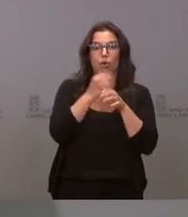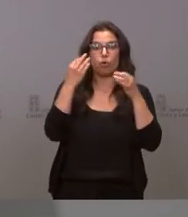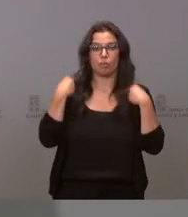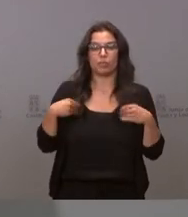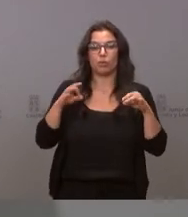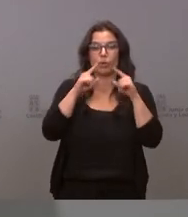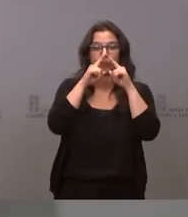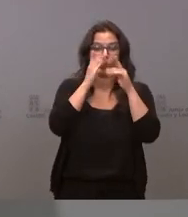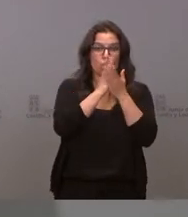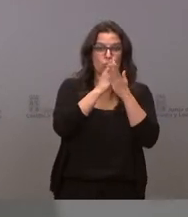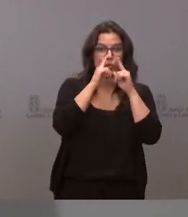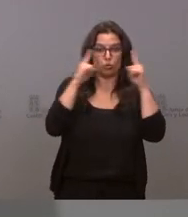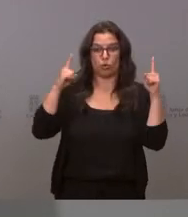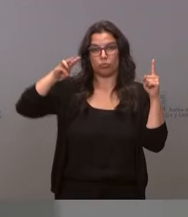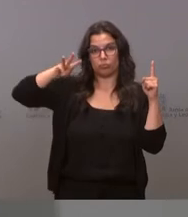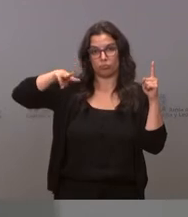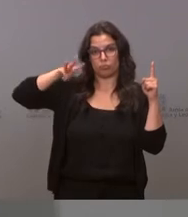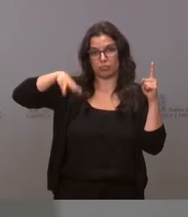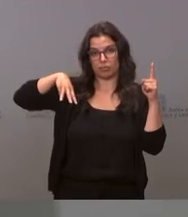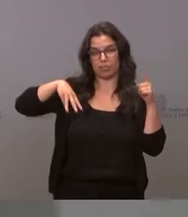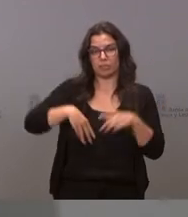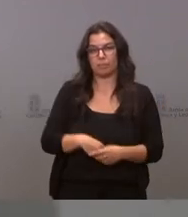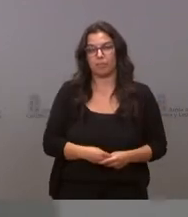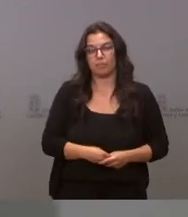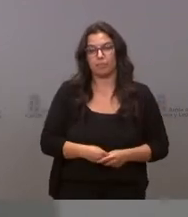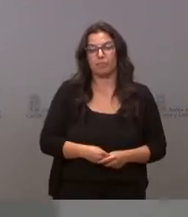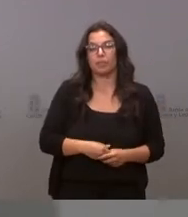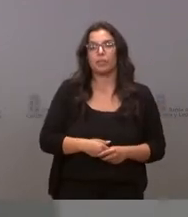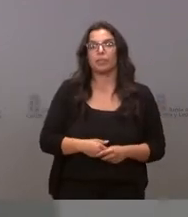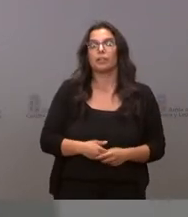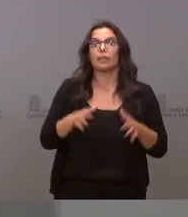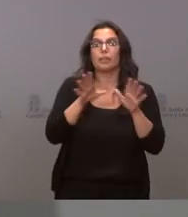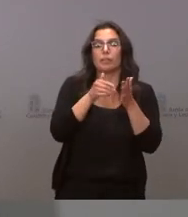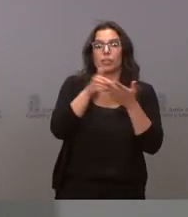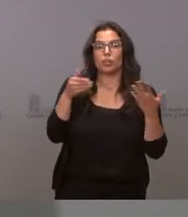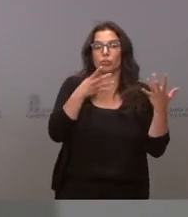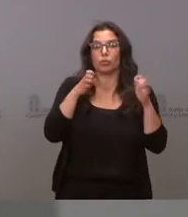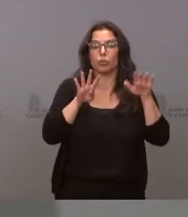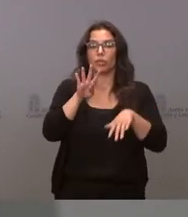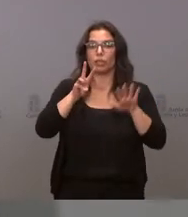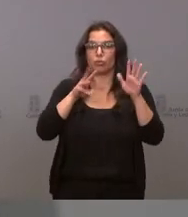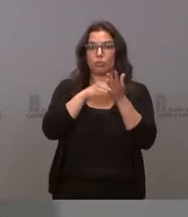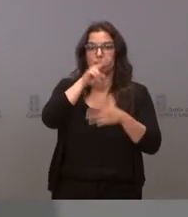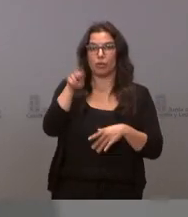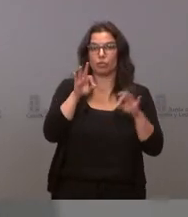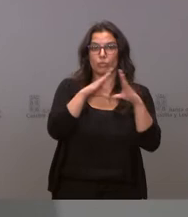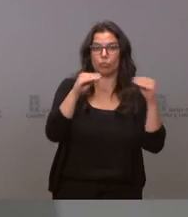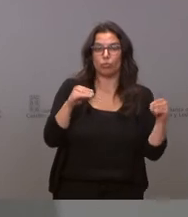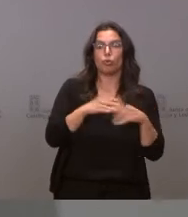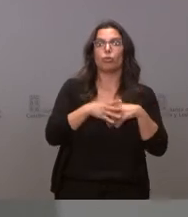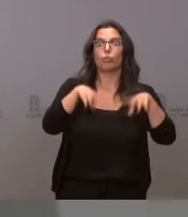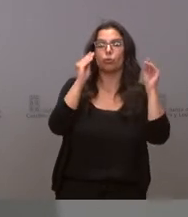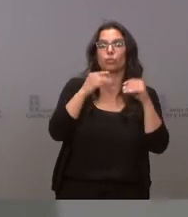del año 2021. 10.948.000 euros corresponden a la Universidad de Burgos, 16